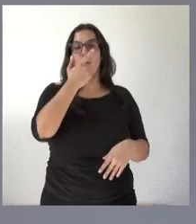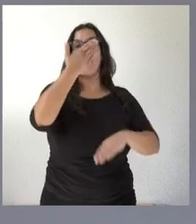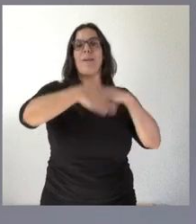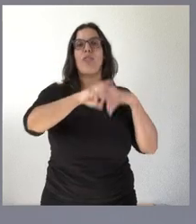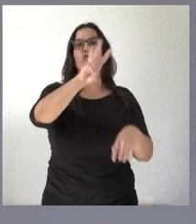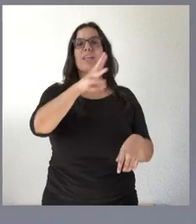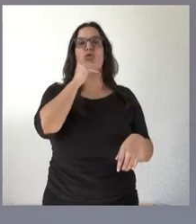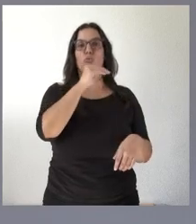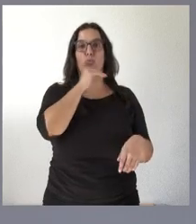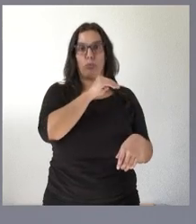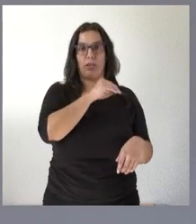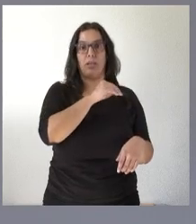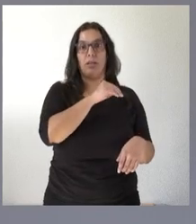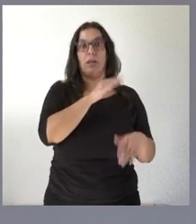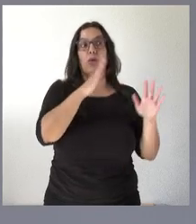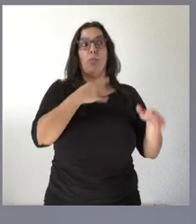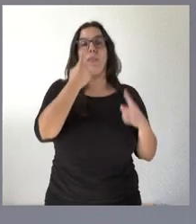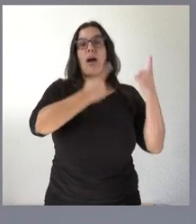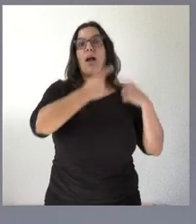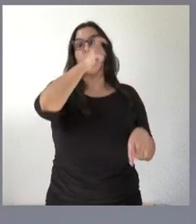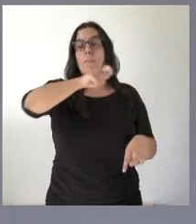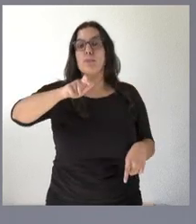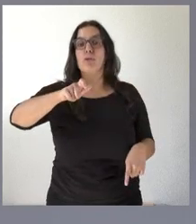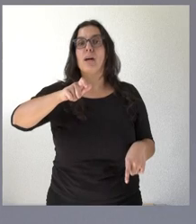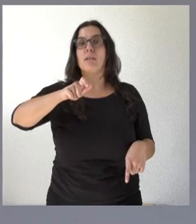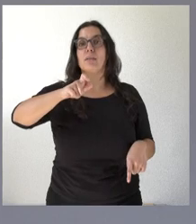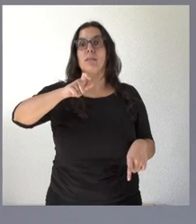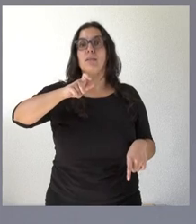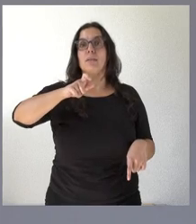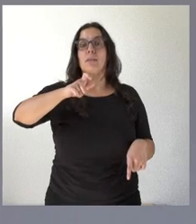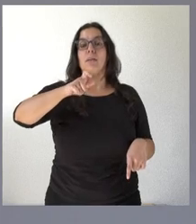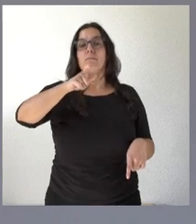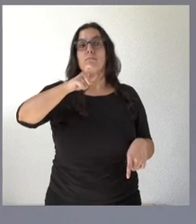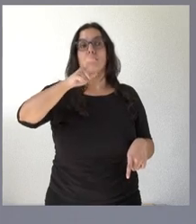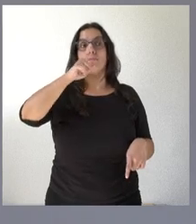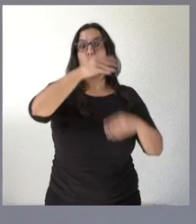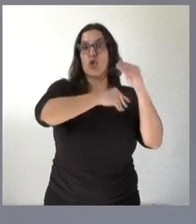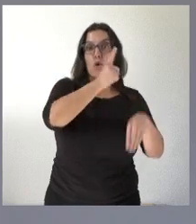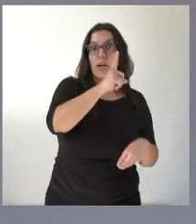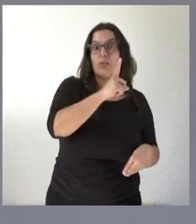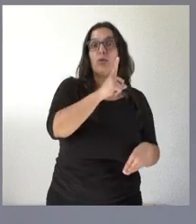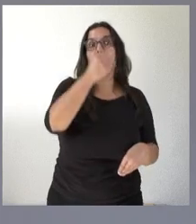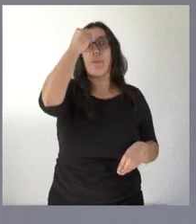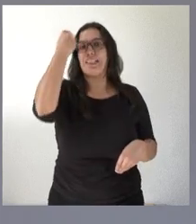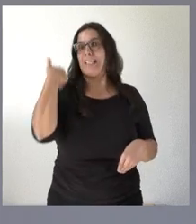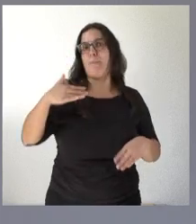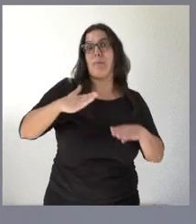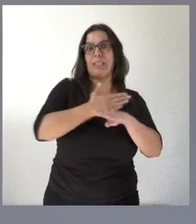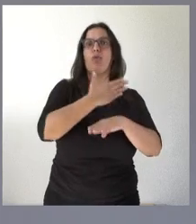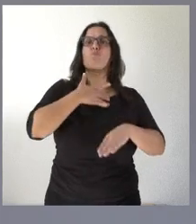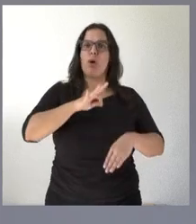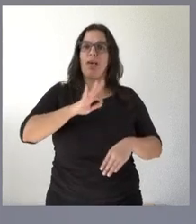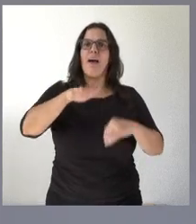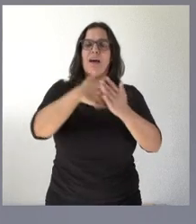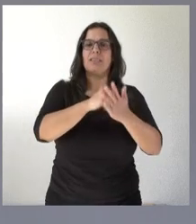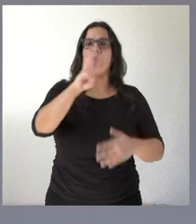de sus medios de comunicación pues haya personas que puedan solicitarlo o no lo hayan hecho que sepan que todavía el plazo está vigente y que lo pueden hacer y se